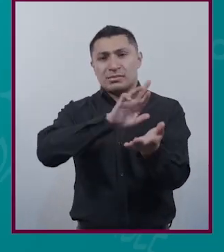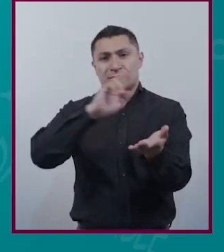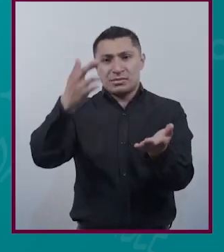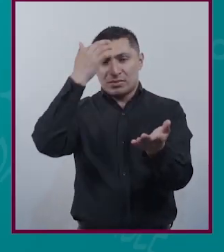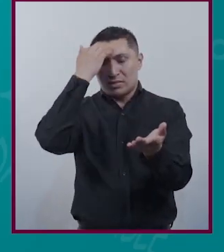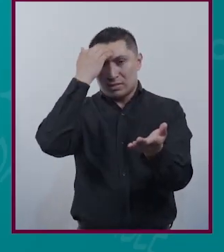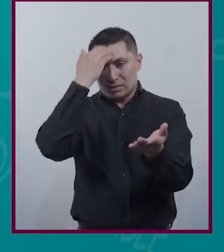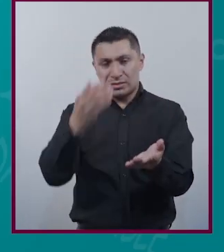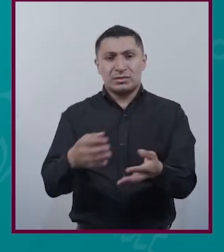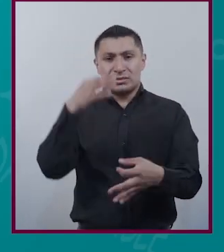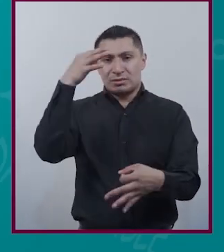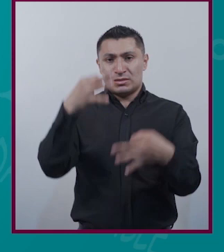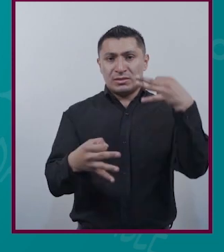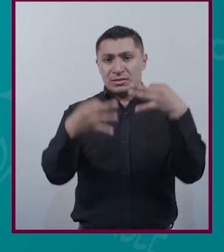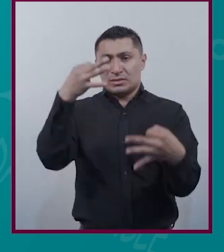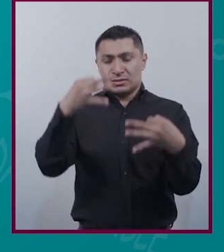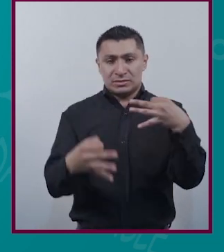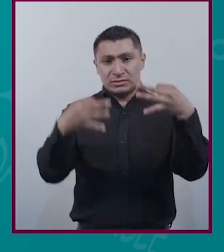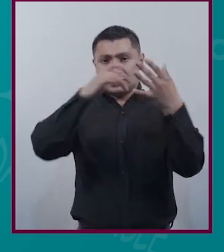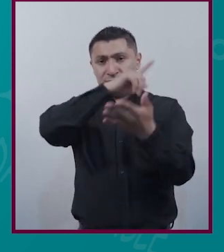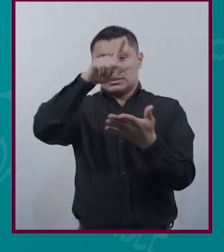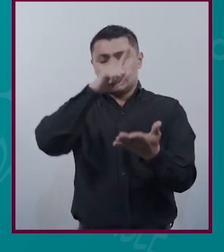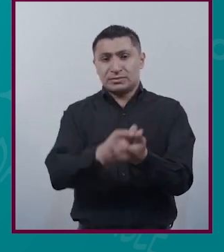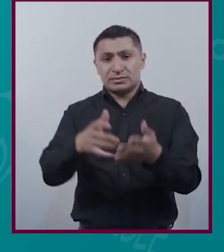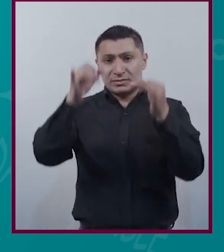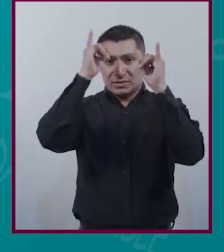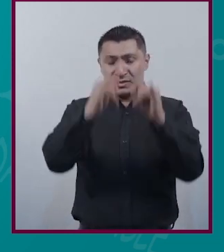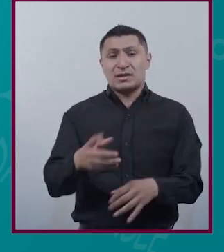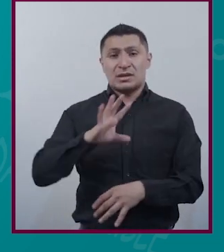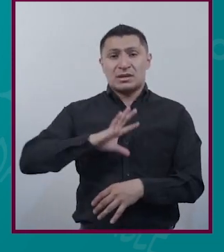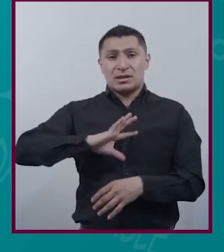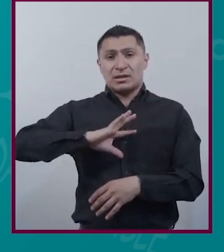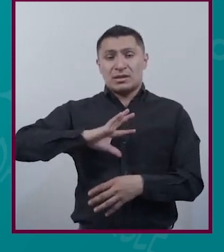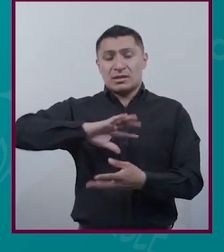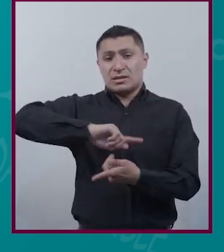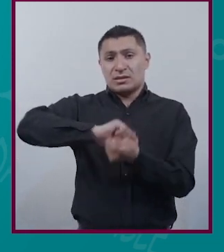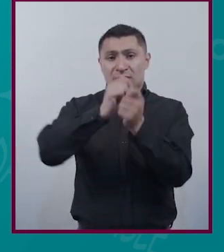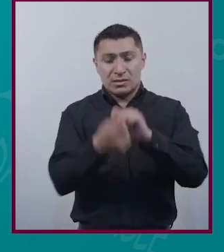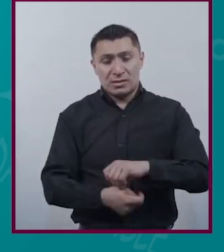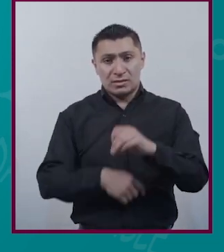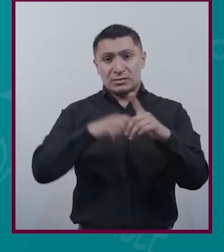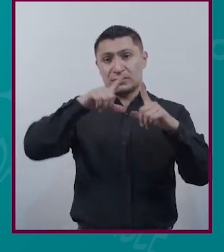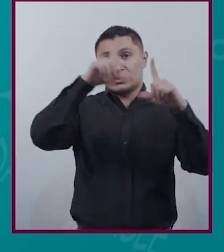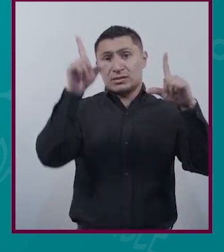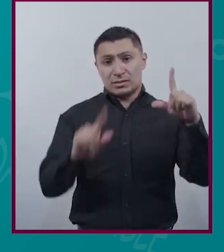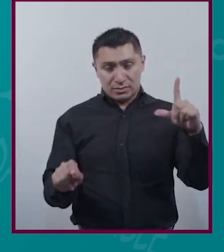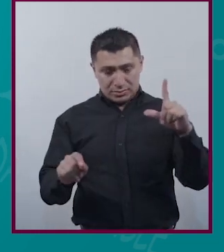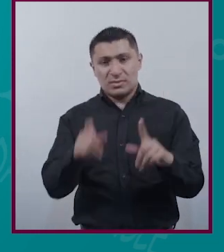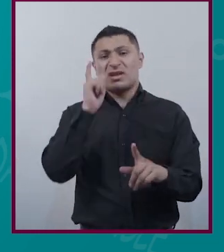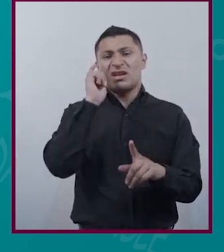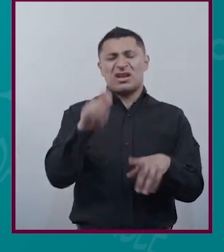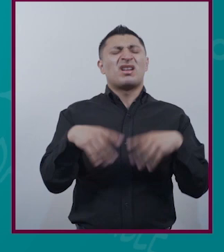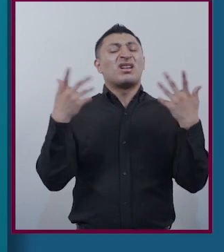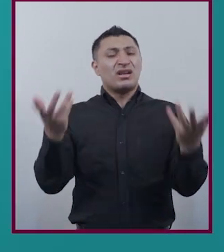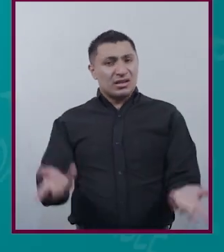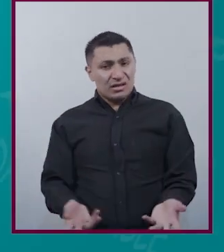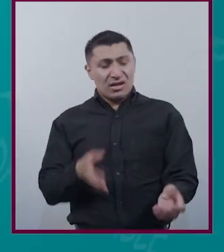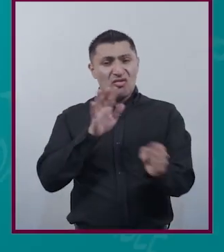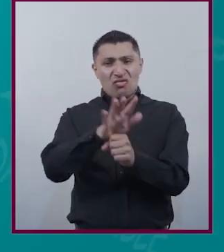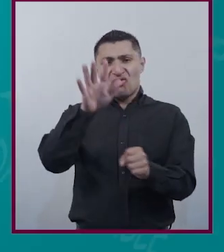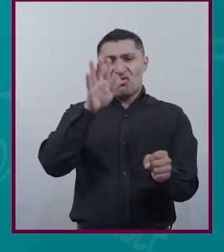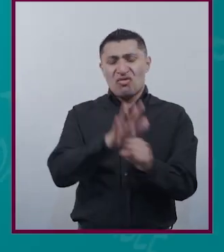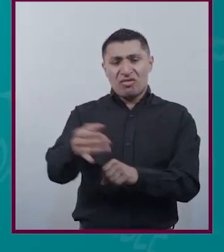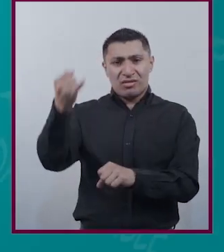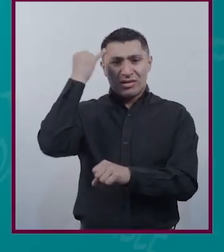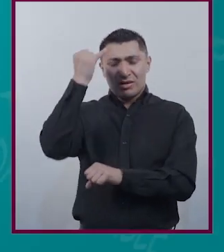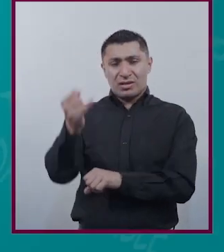reconocimiento Jurídico De la identidad Trans En todo El territorio Mexicano Lo que nos lleva A preguntarnos ¿Cuál es la